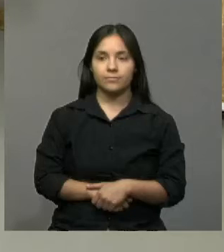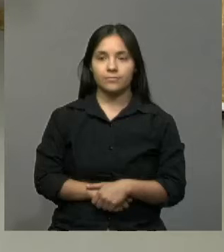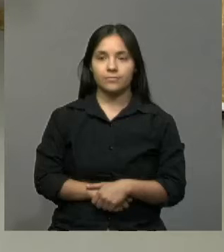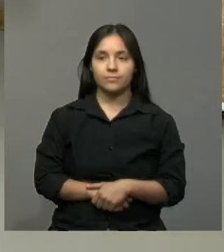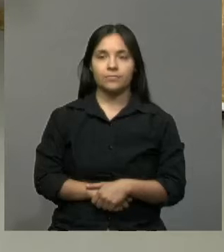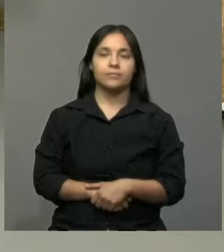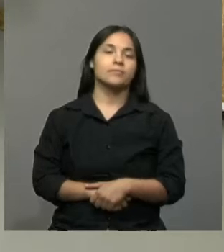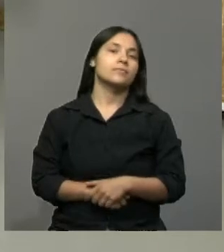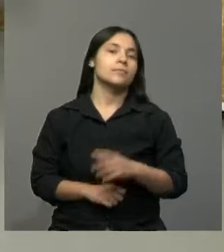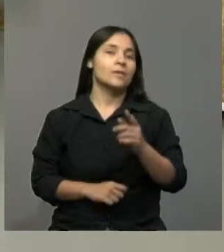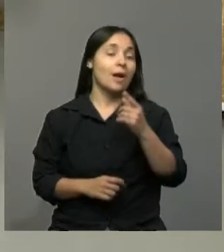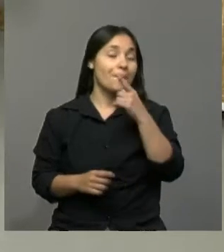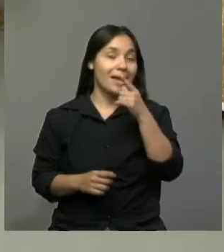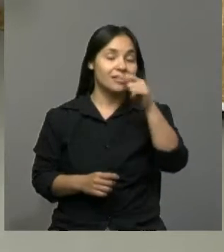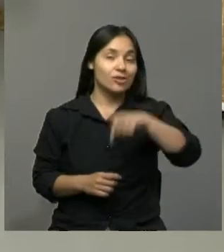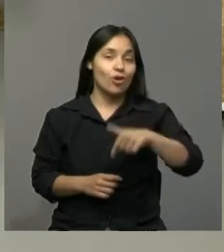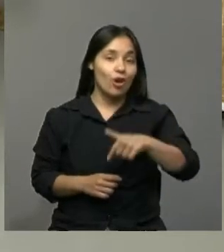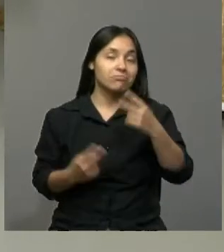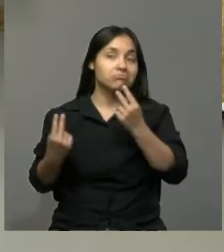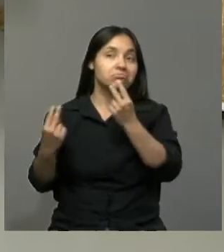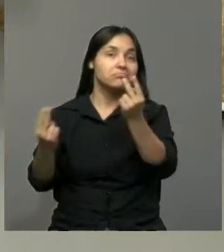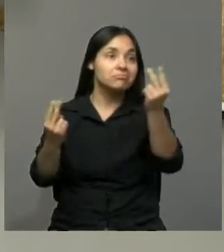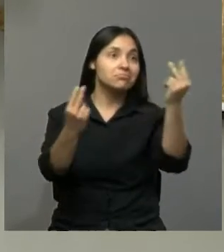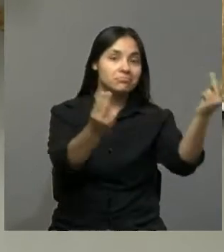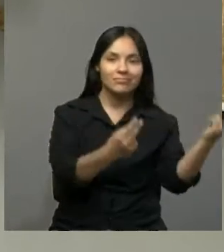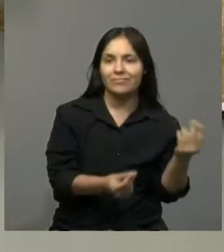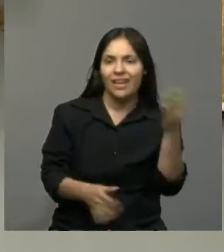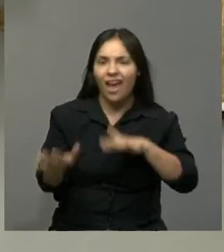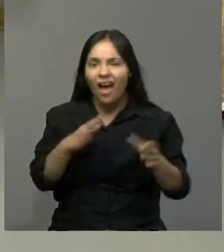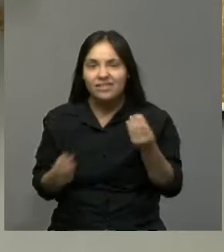Bueno, estamos muy viajeros hoy, Fausto. ¿Qué estás haciendo?